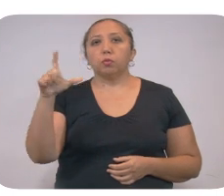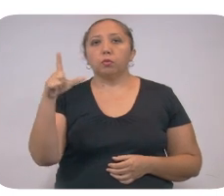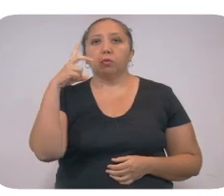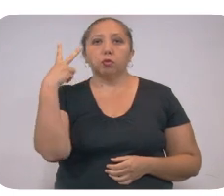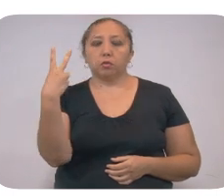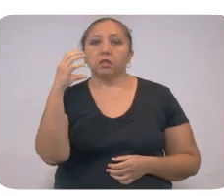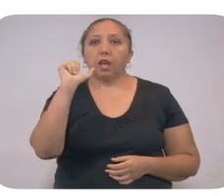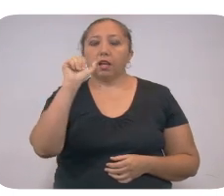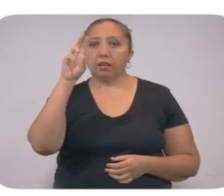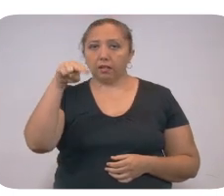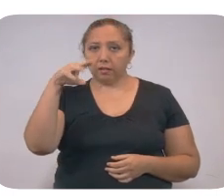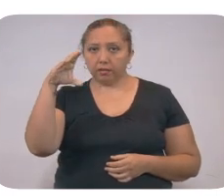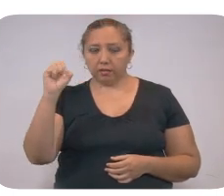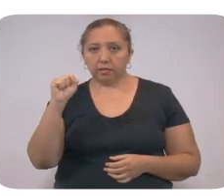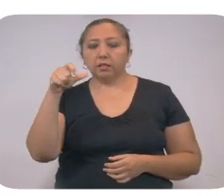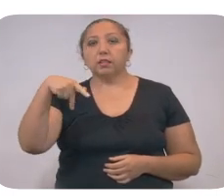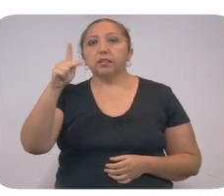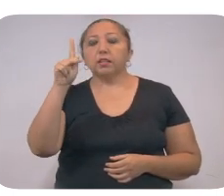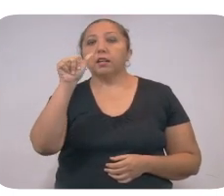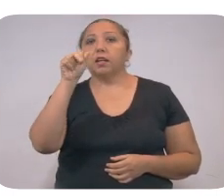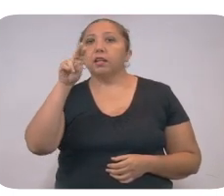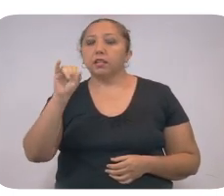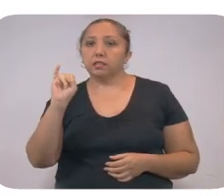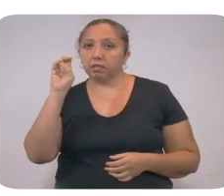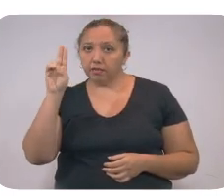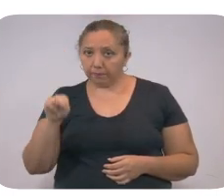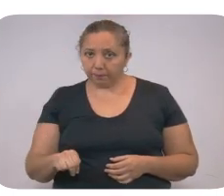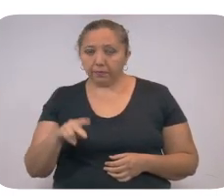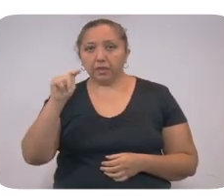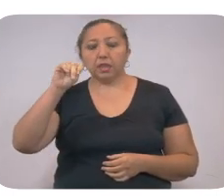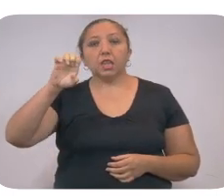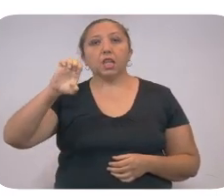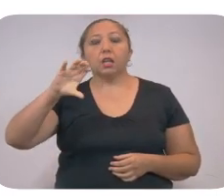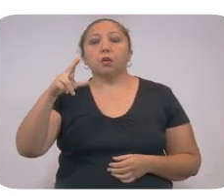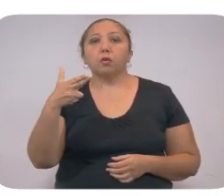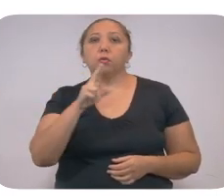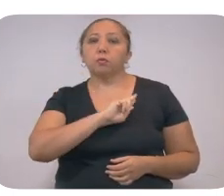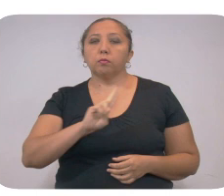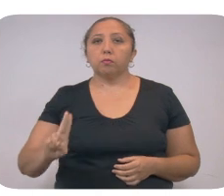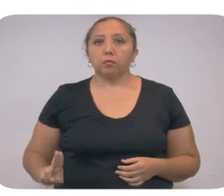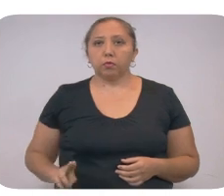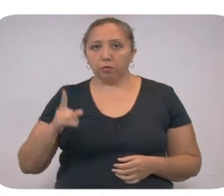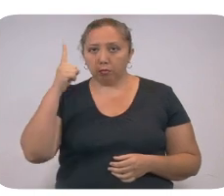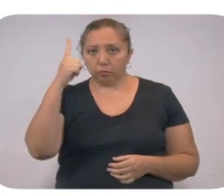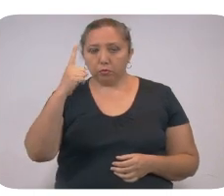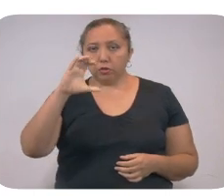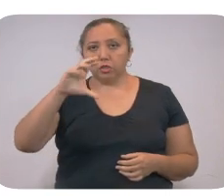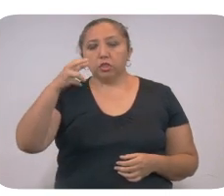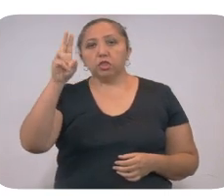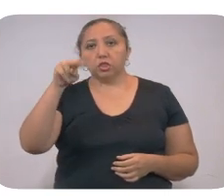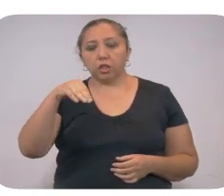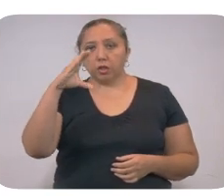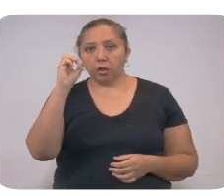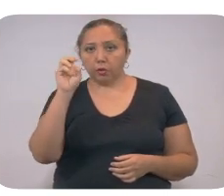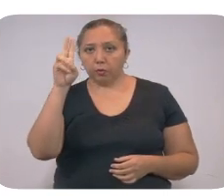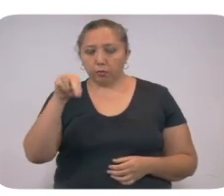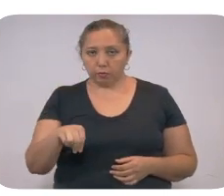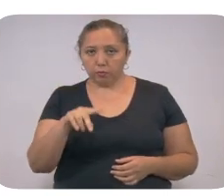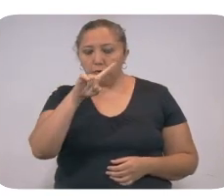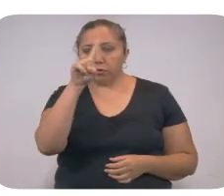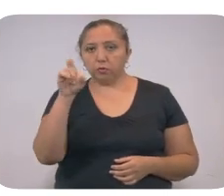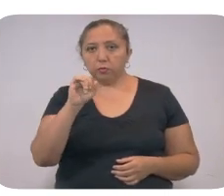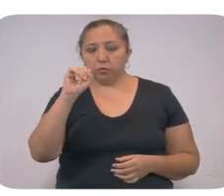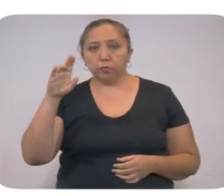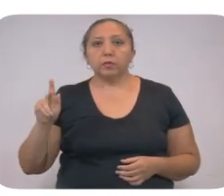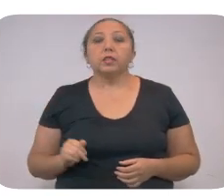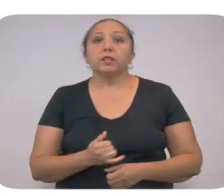2 en Nakanke, Junukma, Kanazin, Oshkuzkab, Tekó y Umán, Yunan, Chancom, Chapap, Shikshuluk